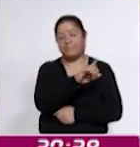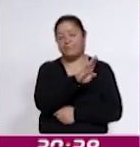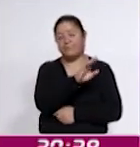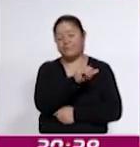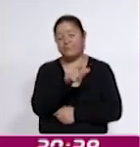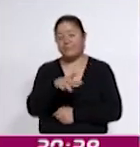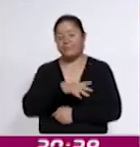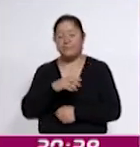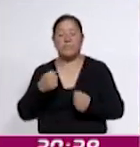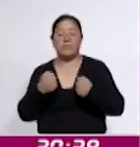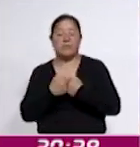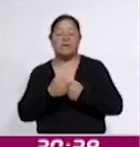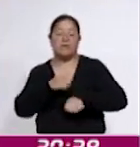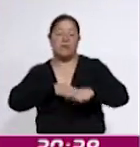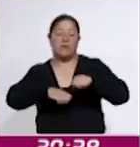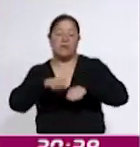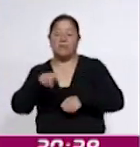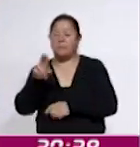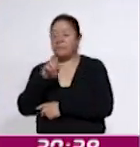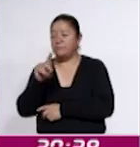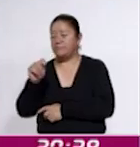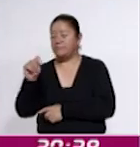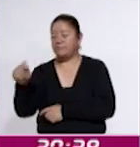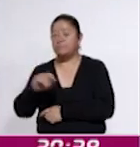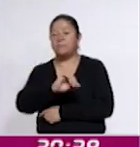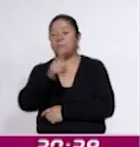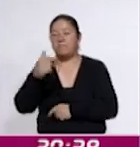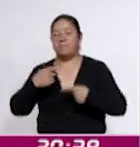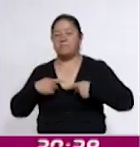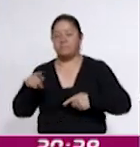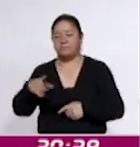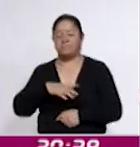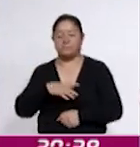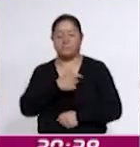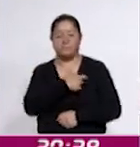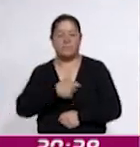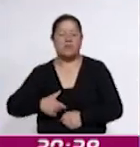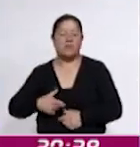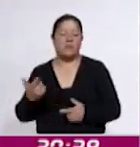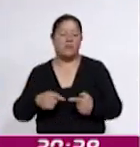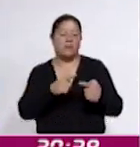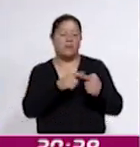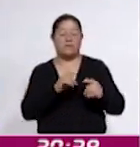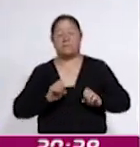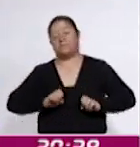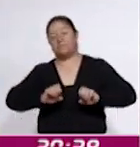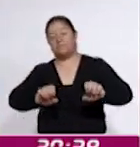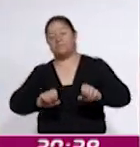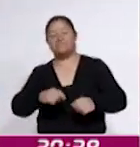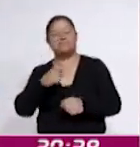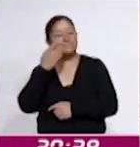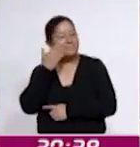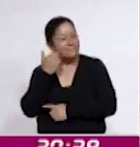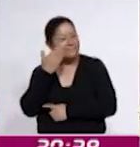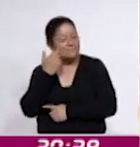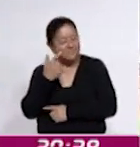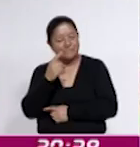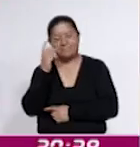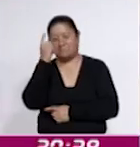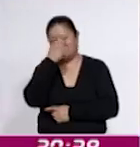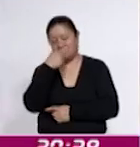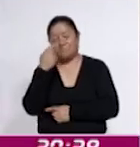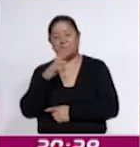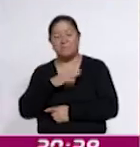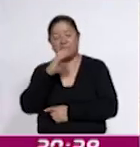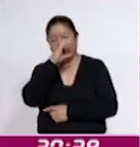nombradas embajadoras de la UTT, mientras que las demás concursantes recibieron distinciones en categorías como elegancia, simpatía, talento, fotogenia,